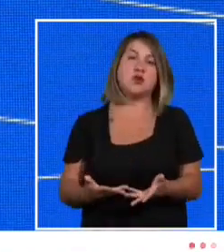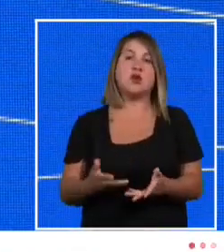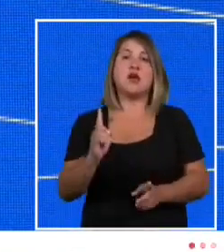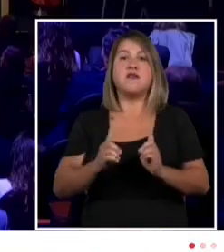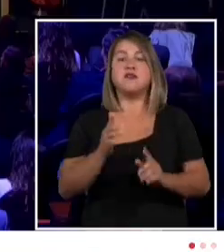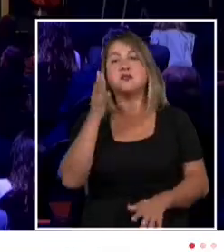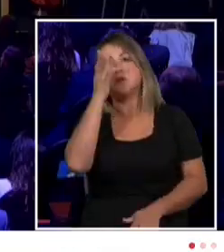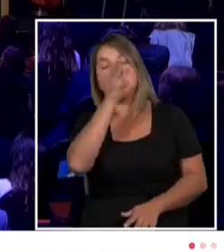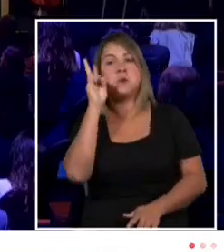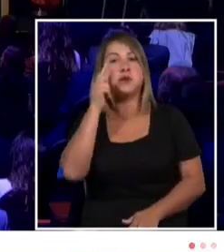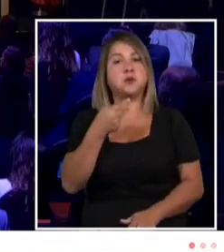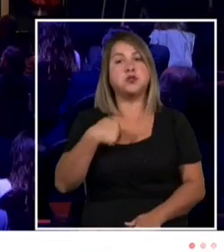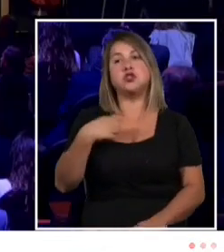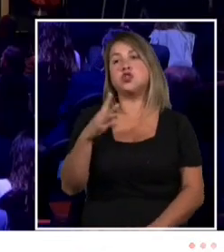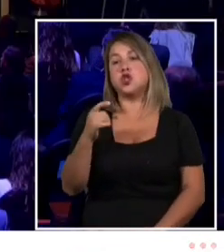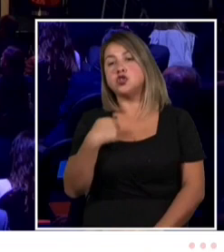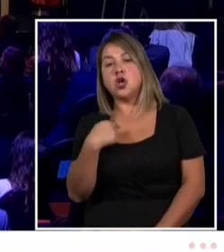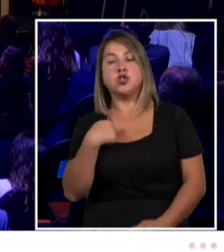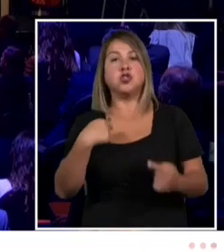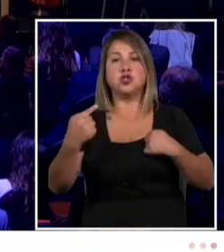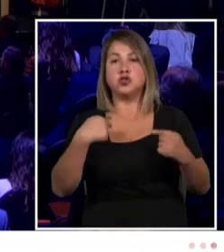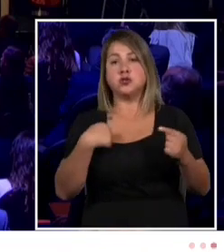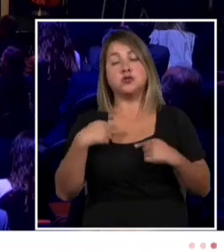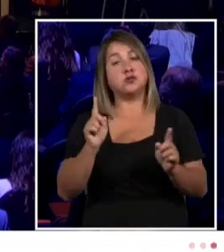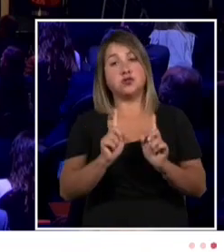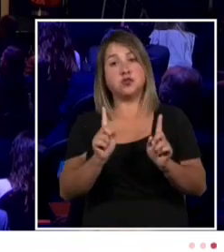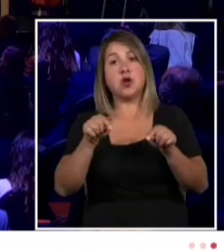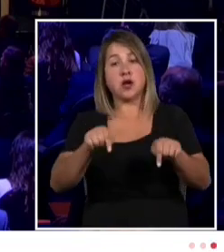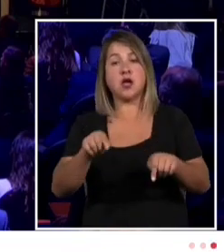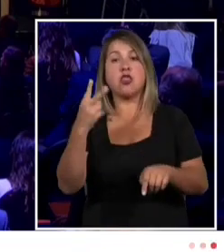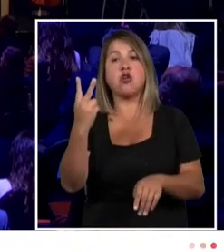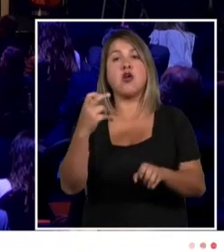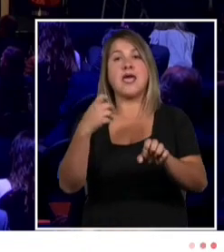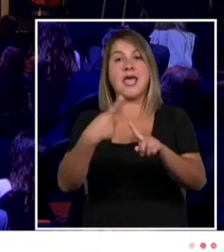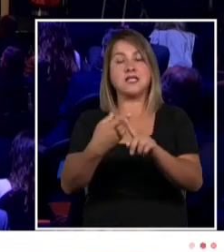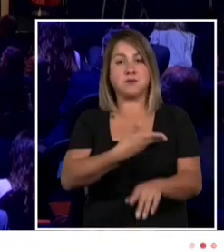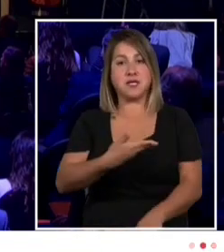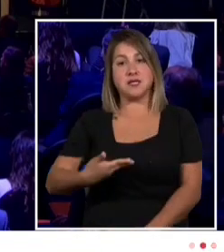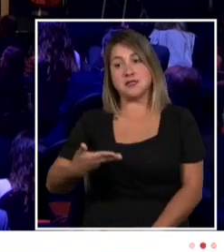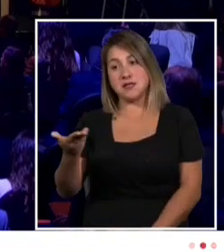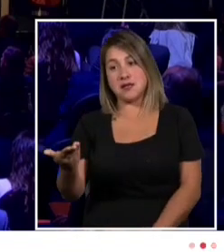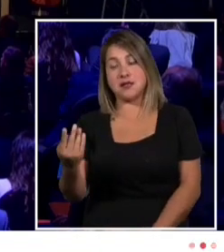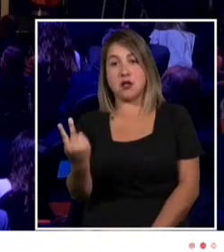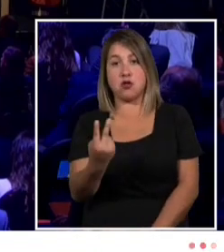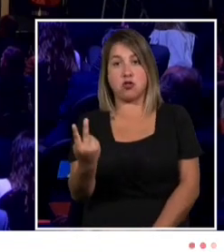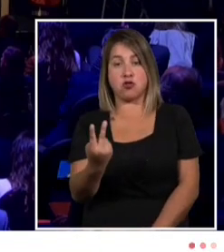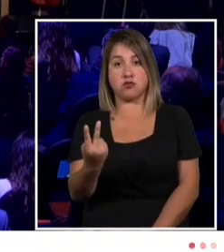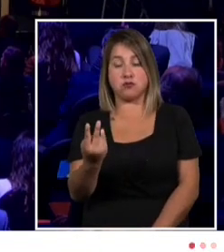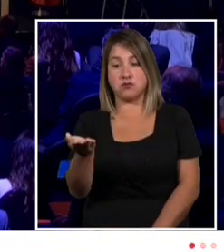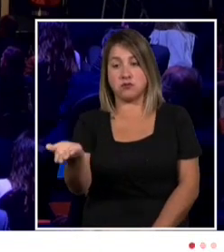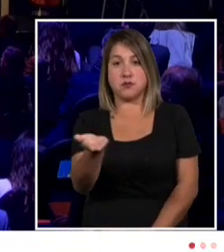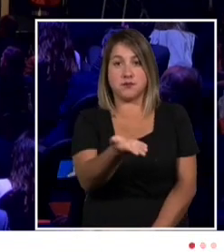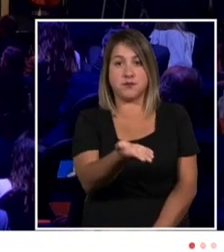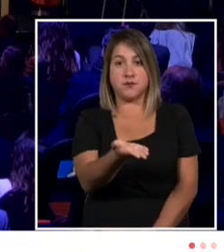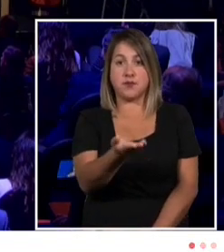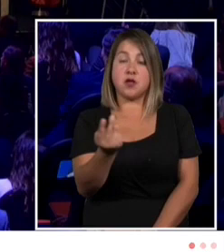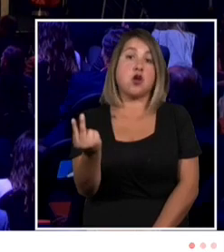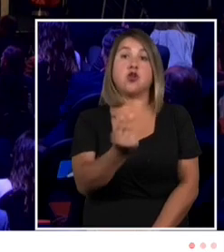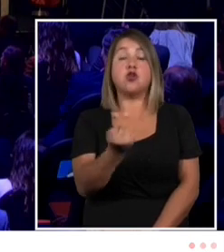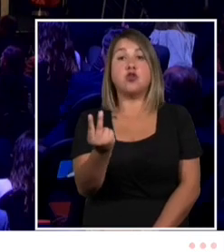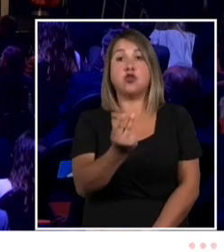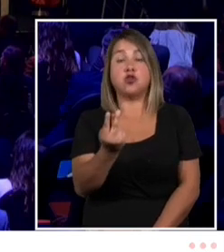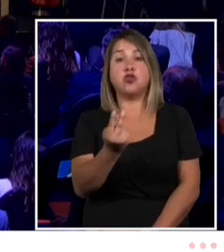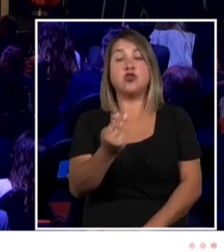individualismo. Miro acá a dos expresidentes y presidentas, y sé que ellos en sus dos